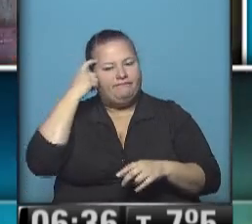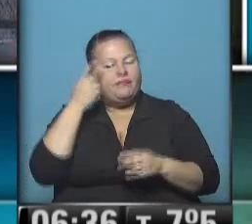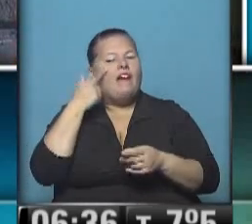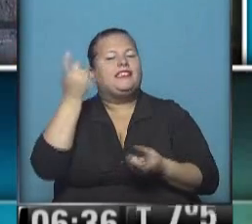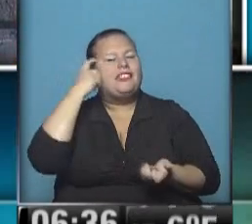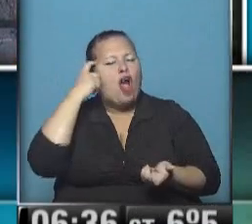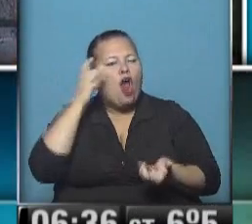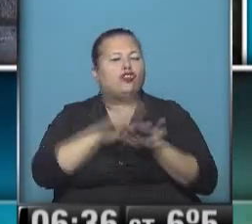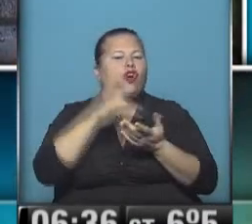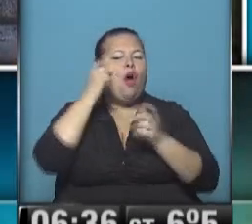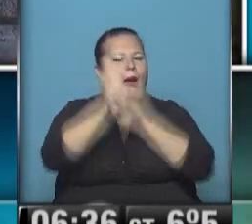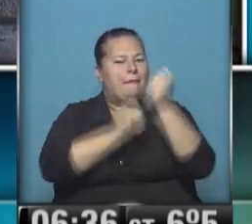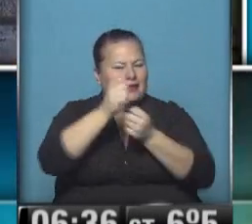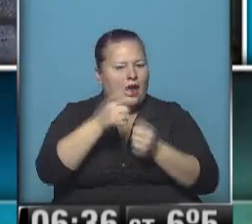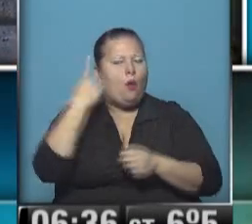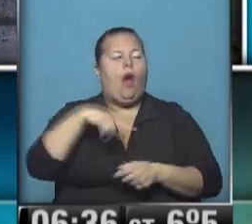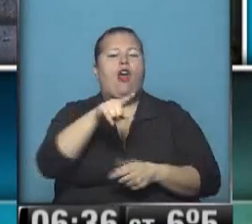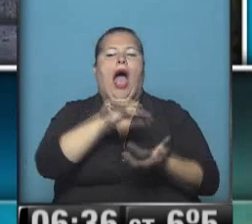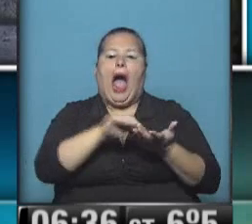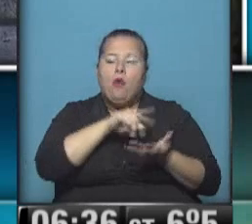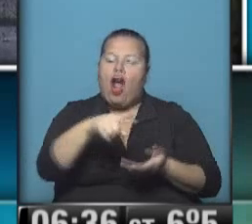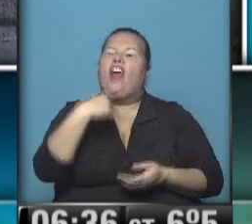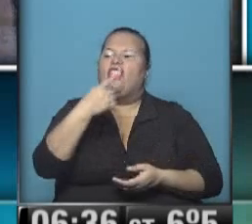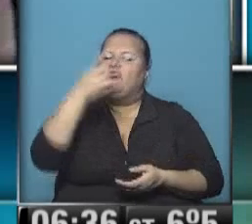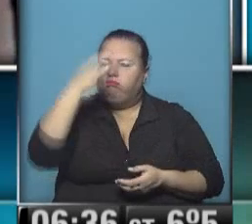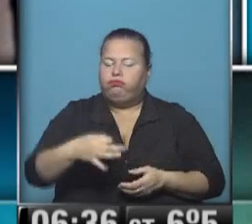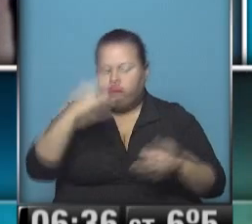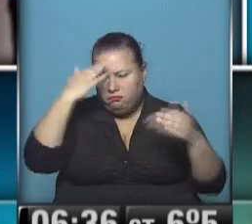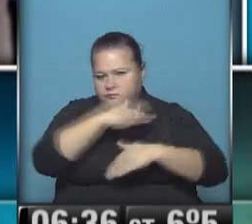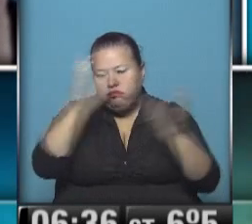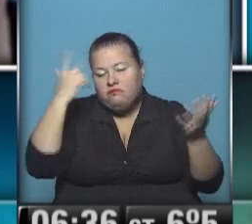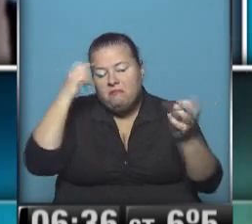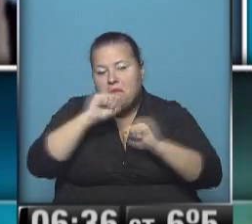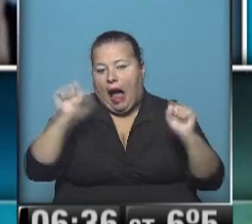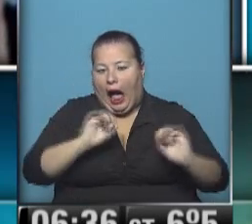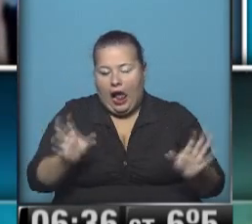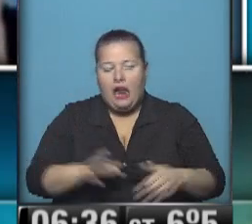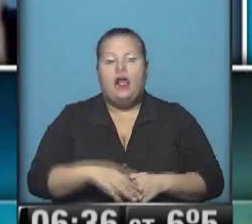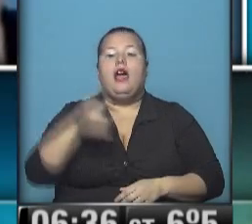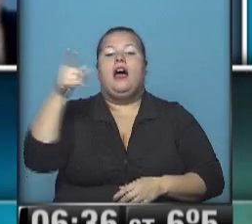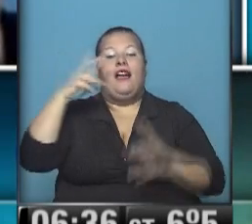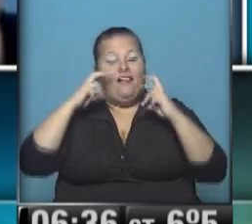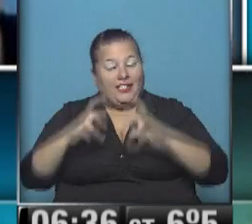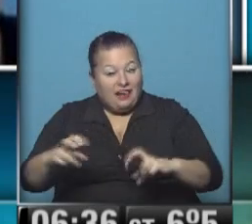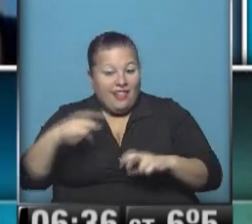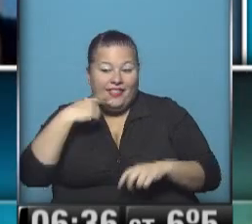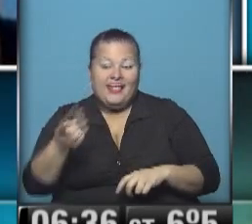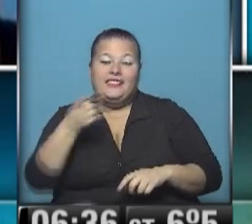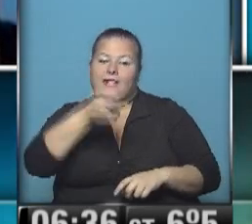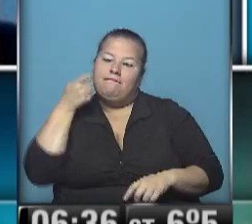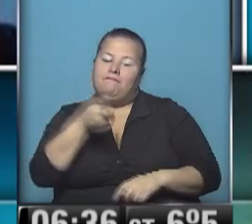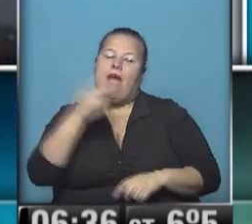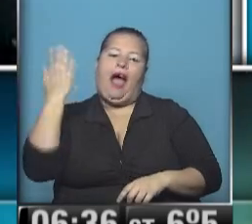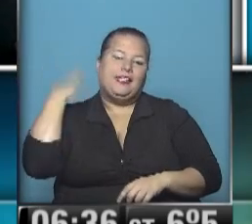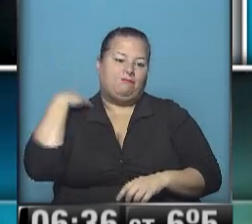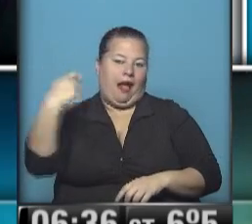y psicológicos sobre el empresario luego de que su abogado asegurara que actuó bajo emoción violenta. Los investigadores determinaron que atacó por